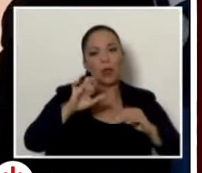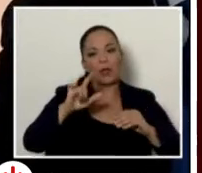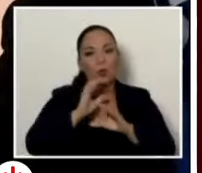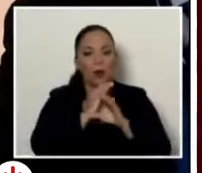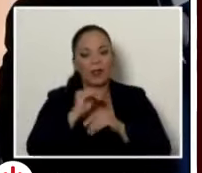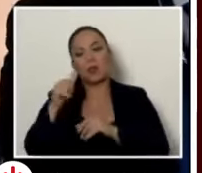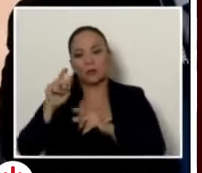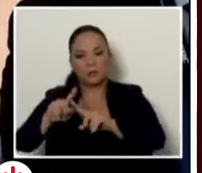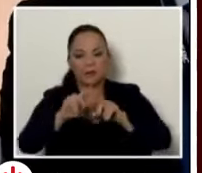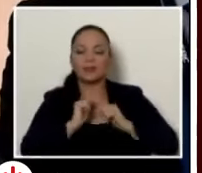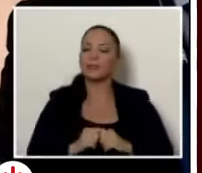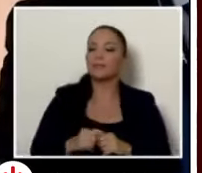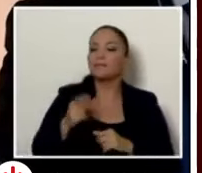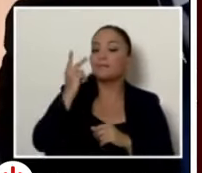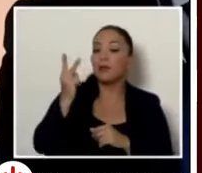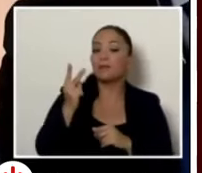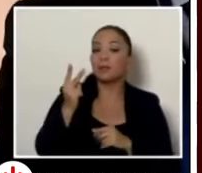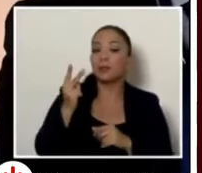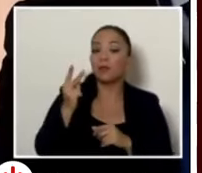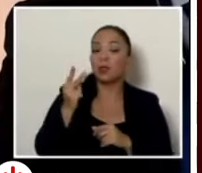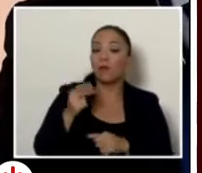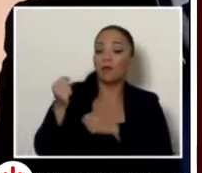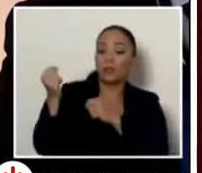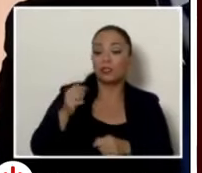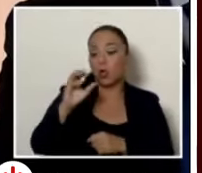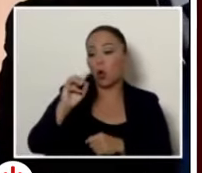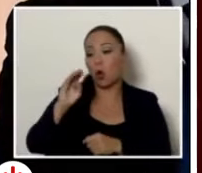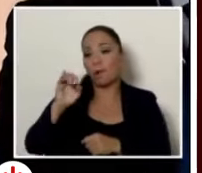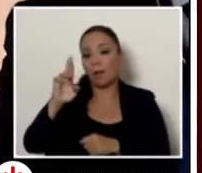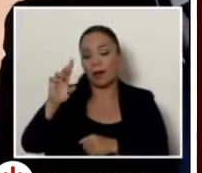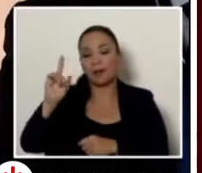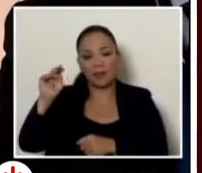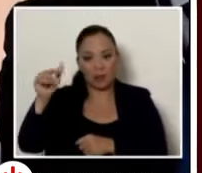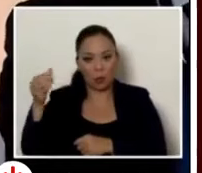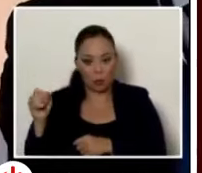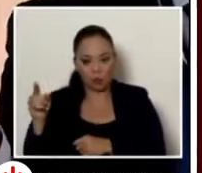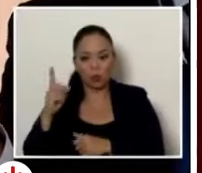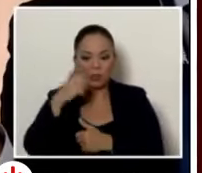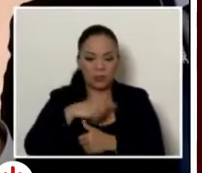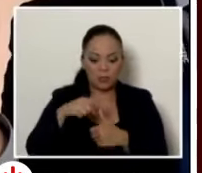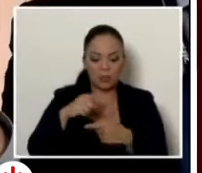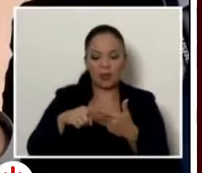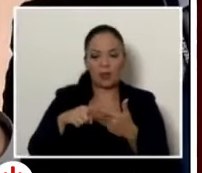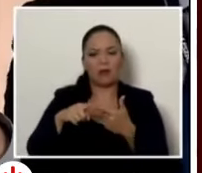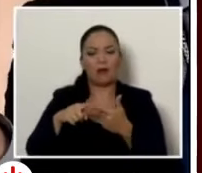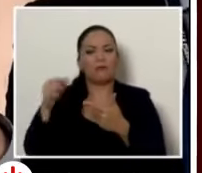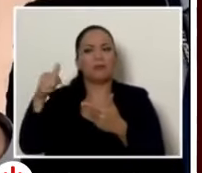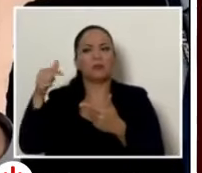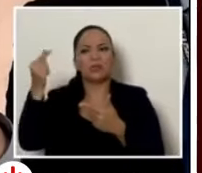la fundación Omar Dengo un día el estadio nacional otro día el asunto del